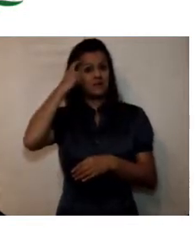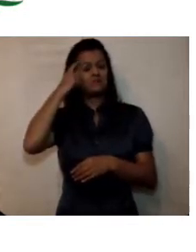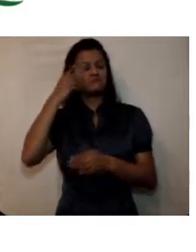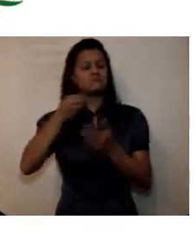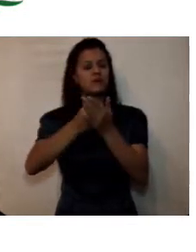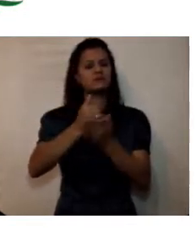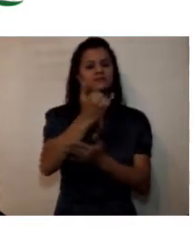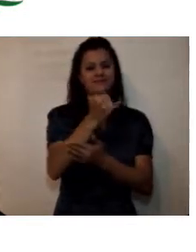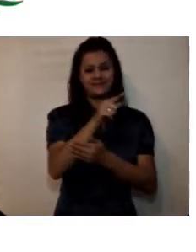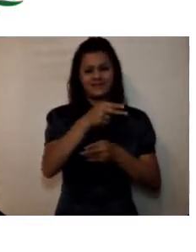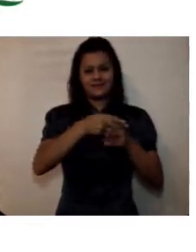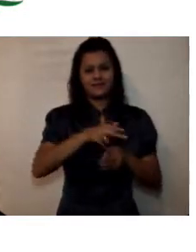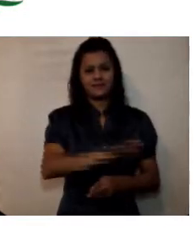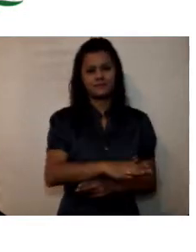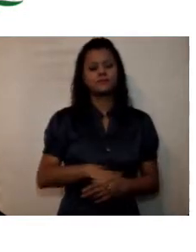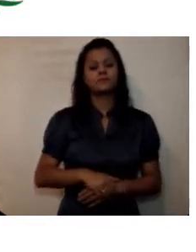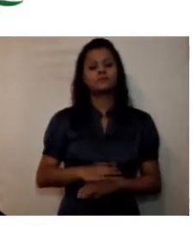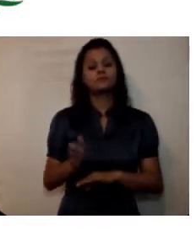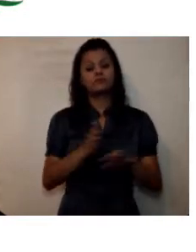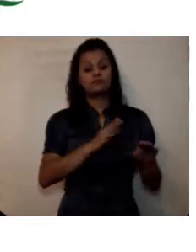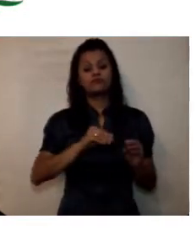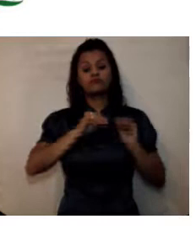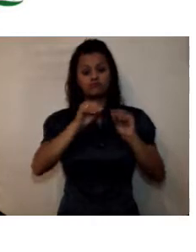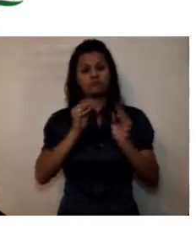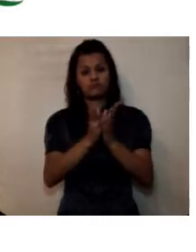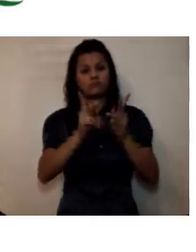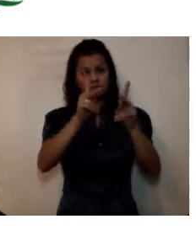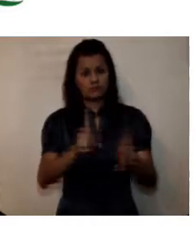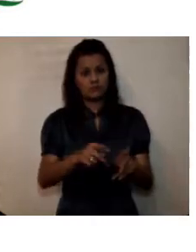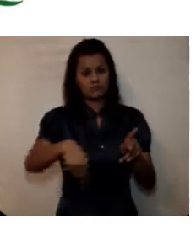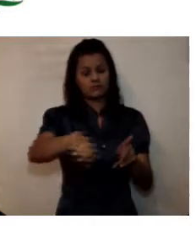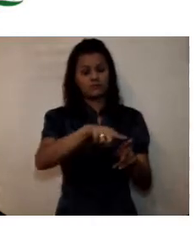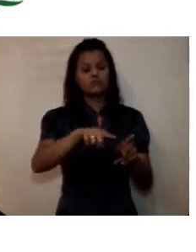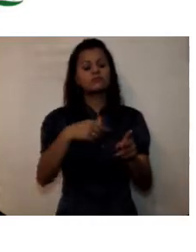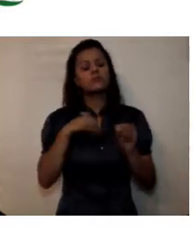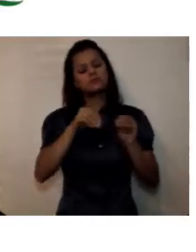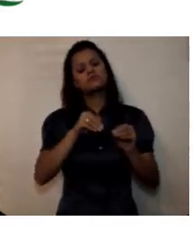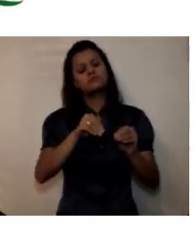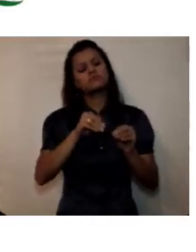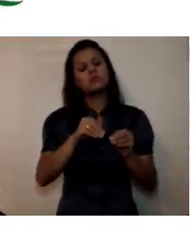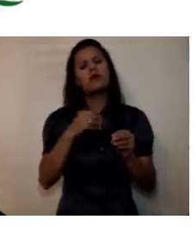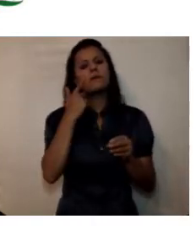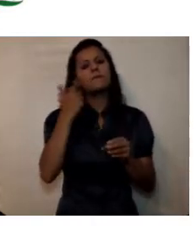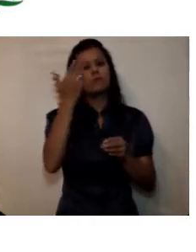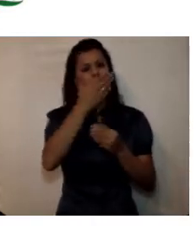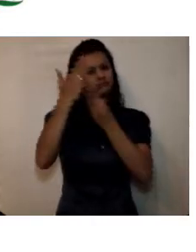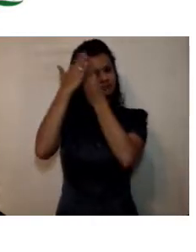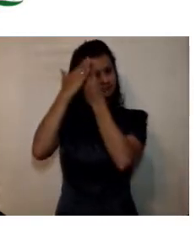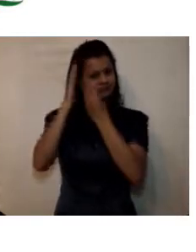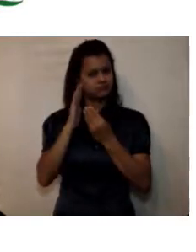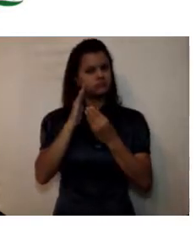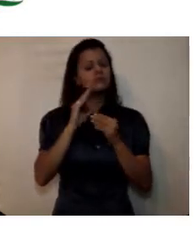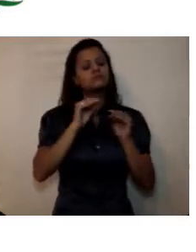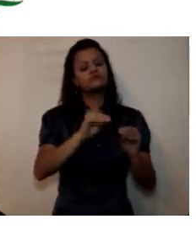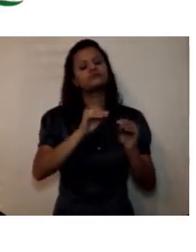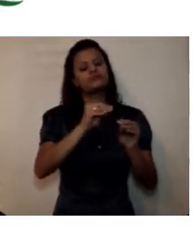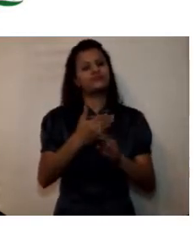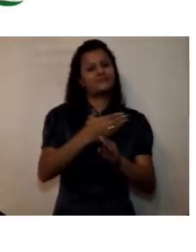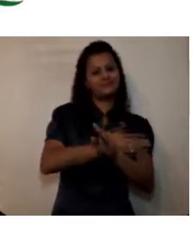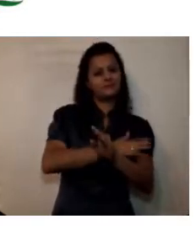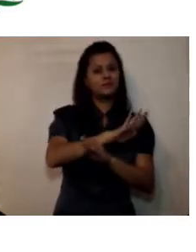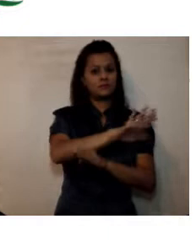en la preparación de nuestros estudiantes para la presentación de las pruebas saber pro las unidades académicas crearon diversas